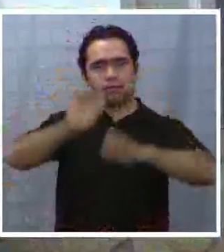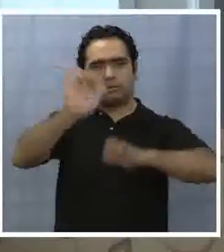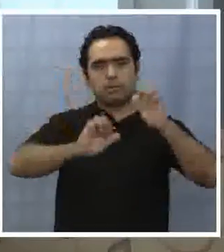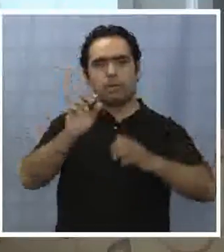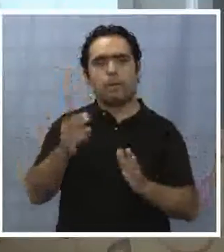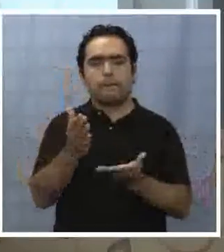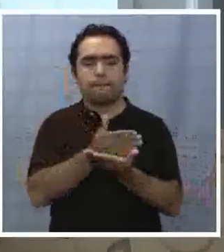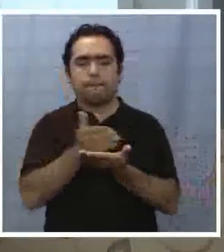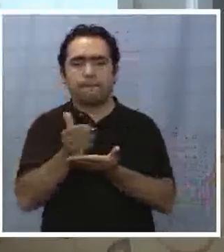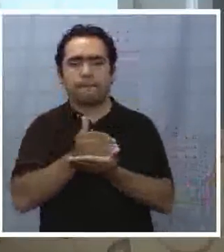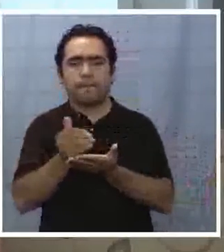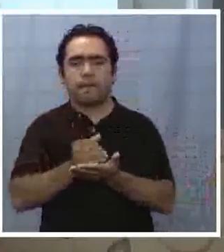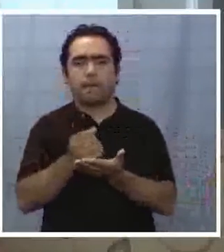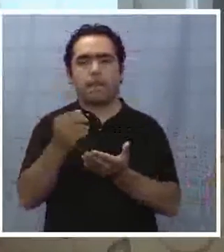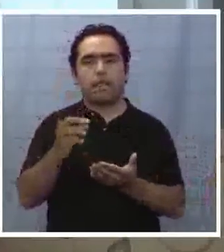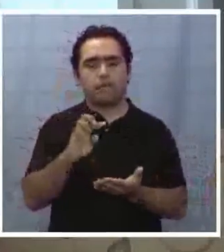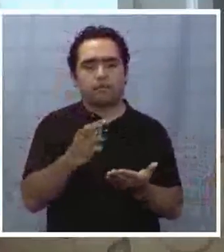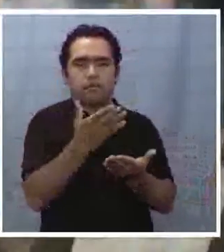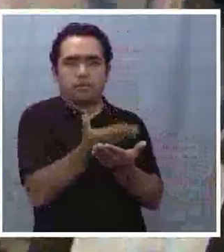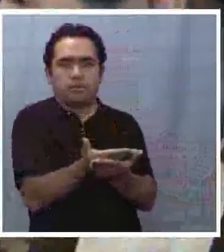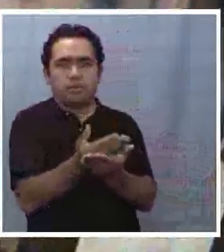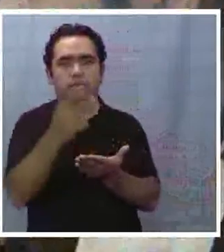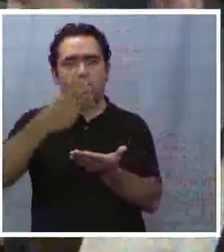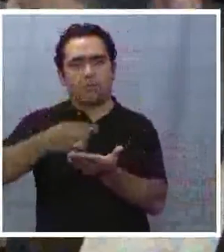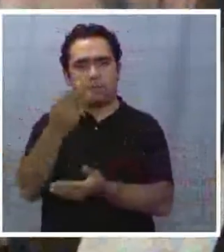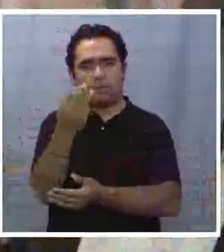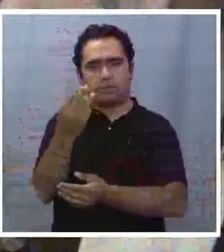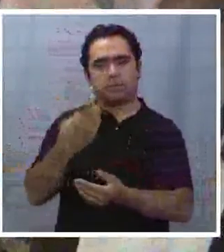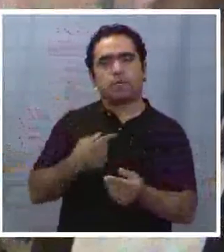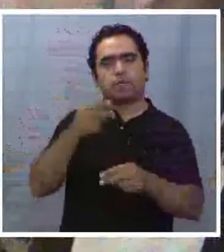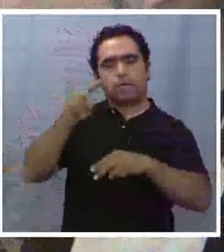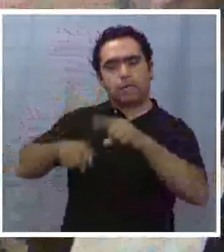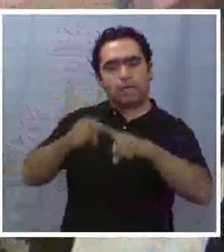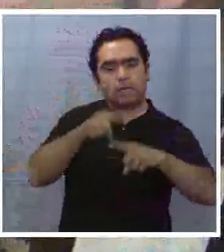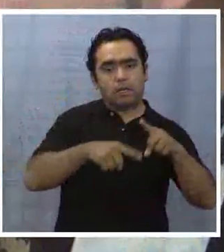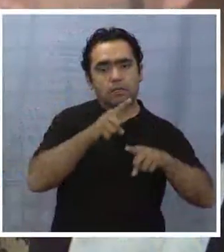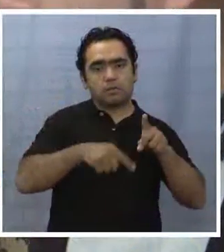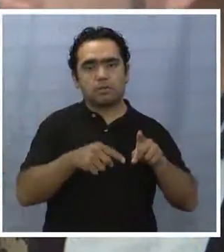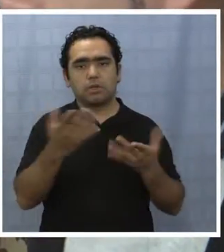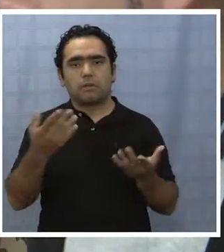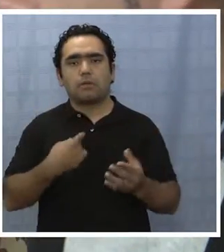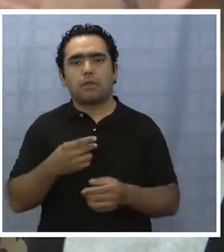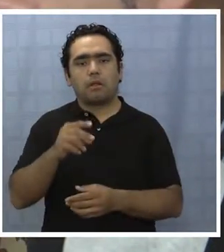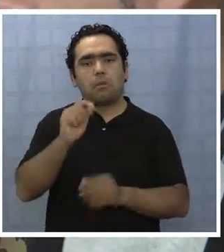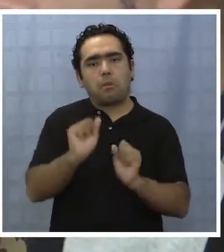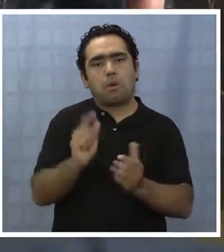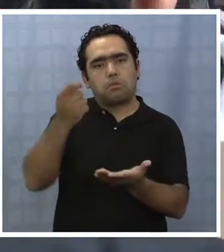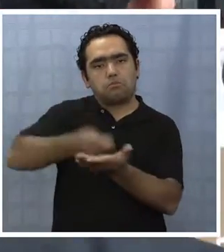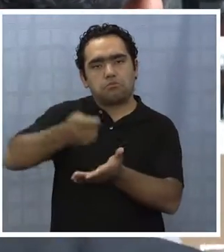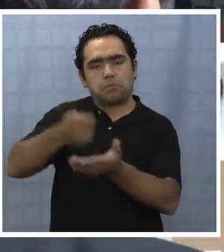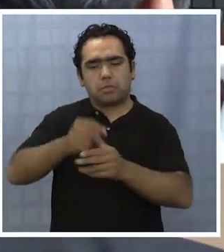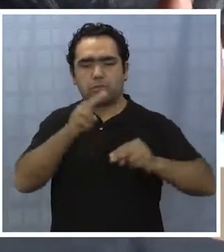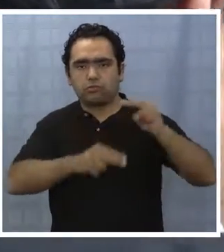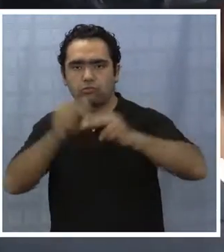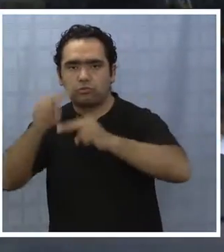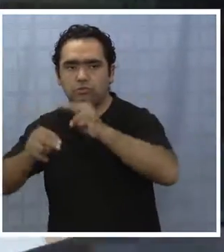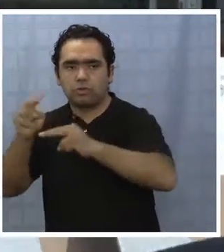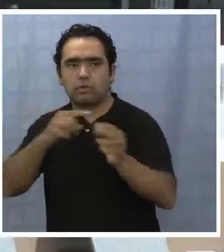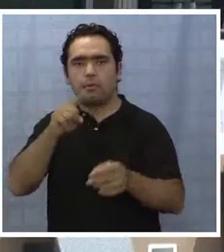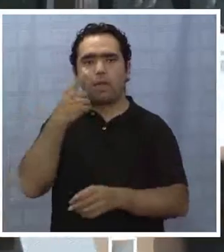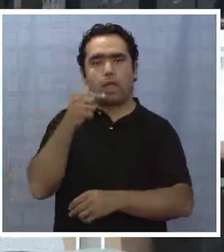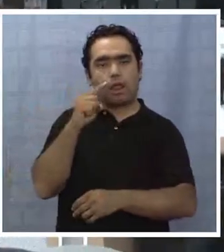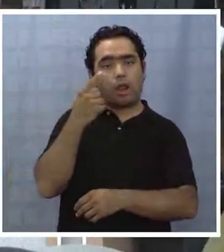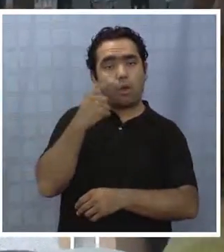Licitaciones 2013, que ofrece una serie de terrenos fiscales aptos para diversas inversiones. Pero Pérez Maquena